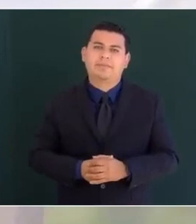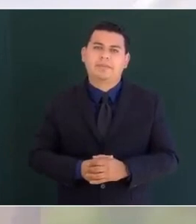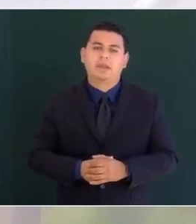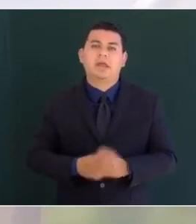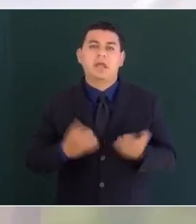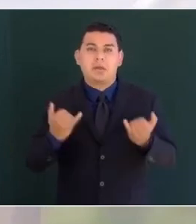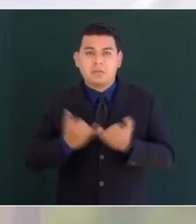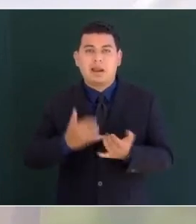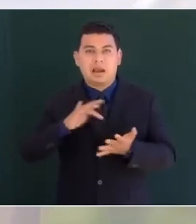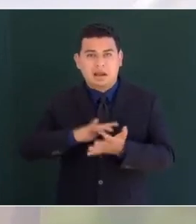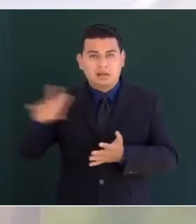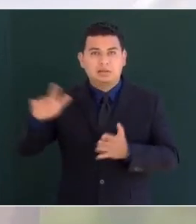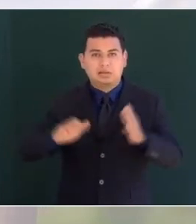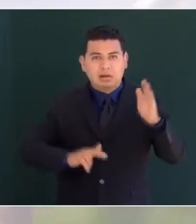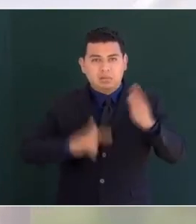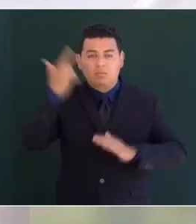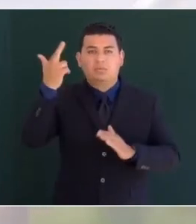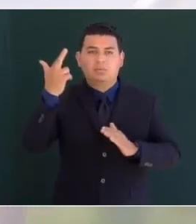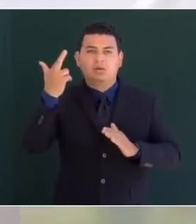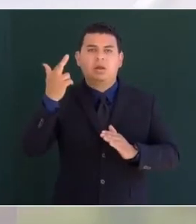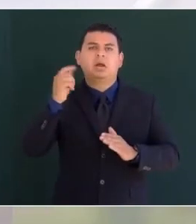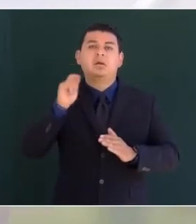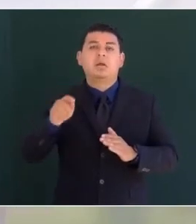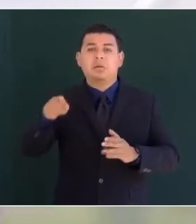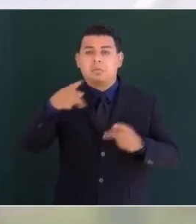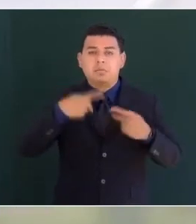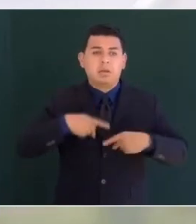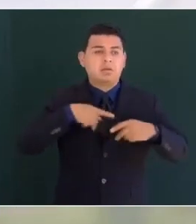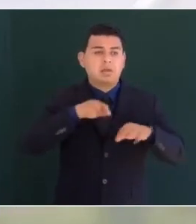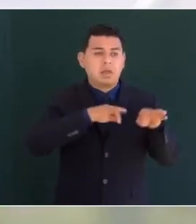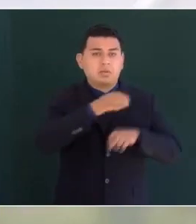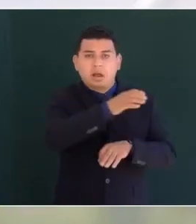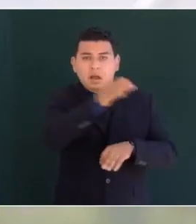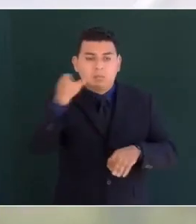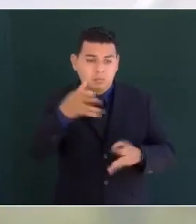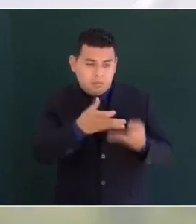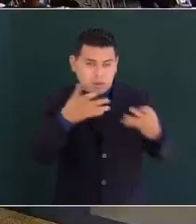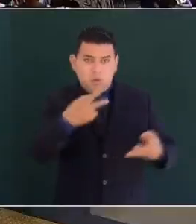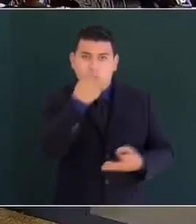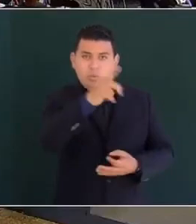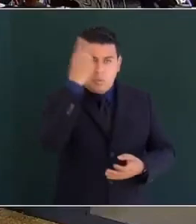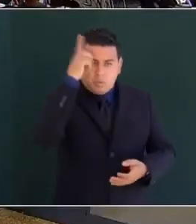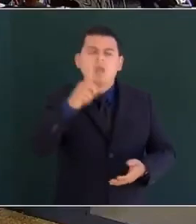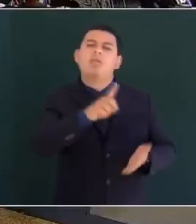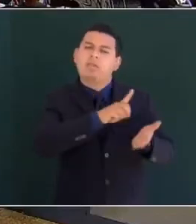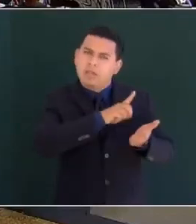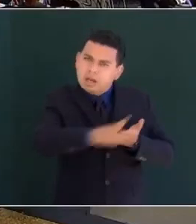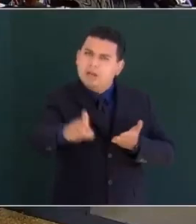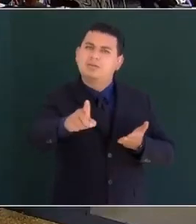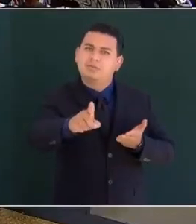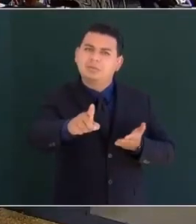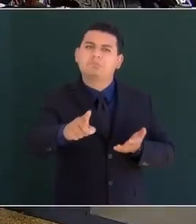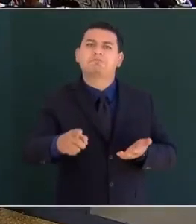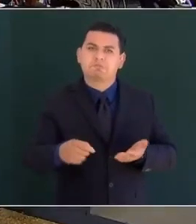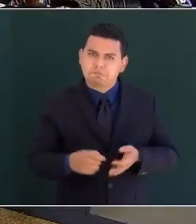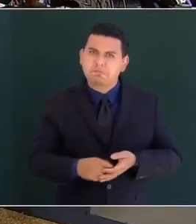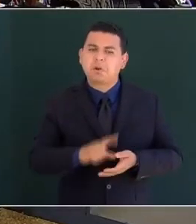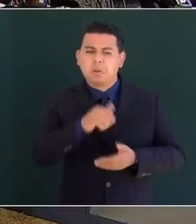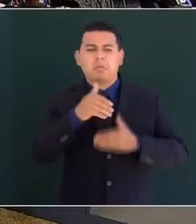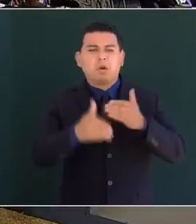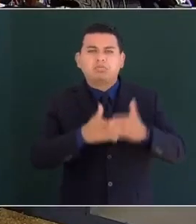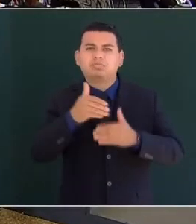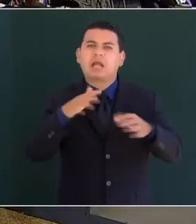por la revolución hacer realidad el derecho de los campesinos a la tierra y se llevó a cabo una